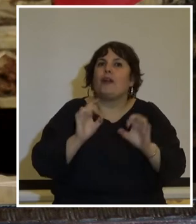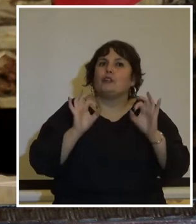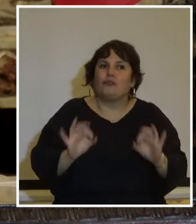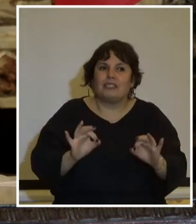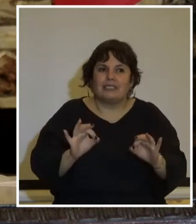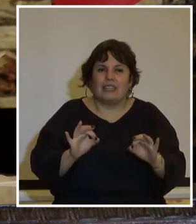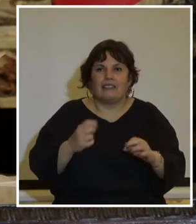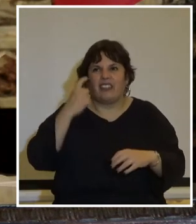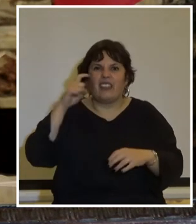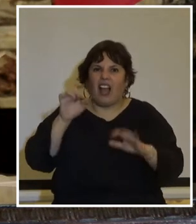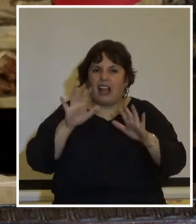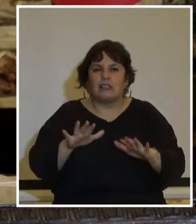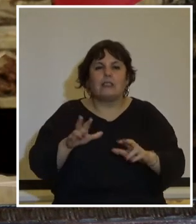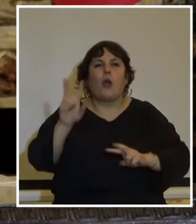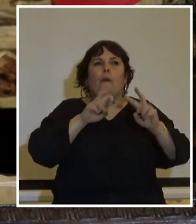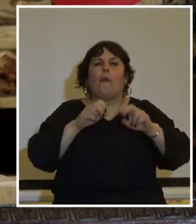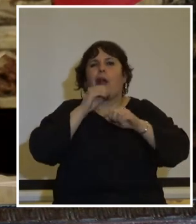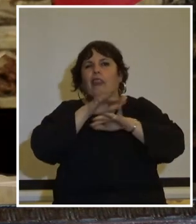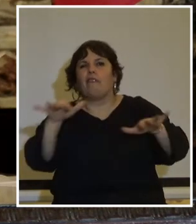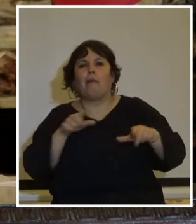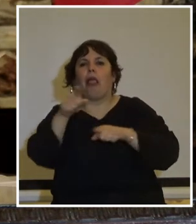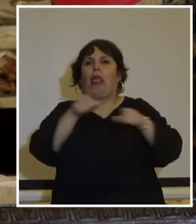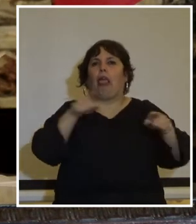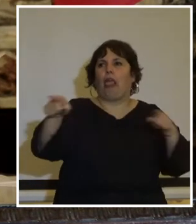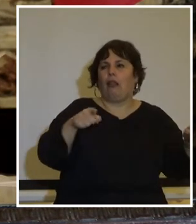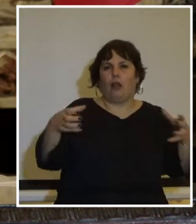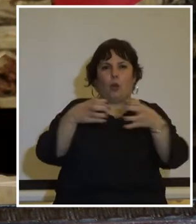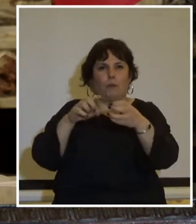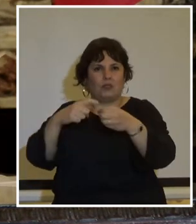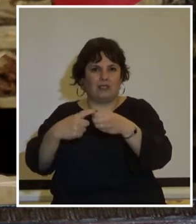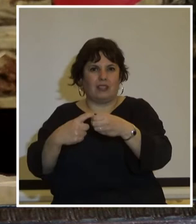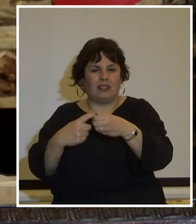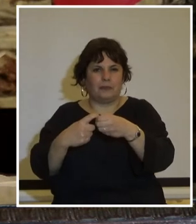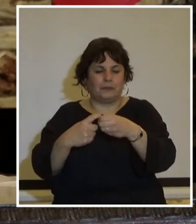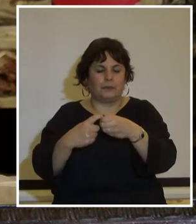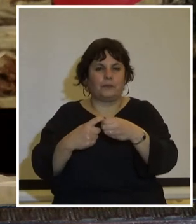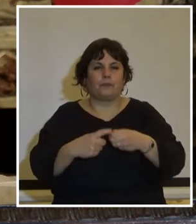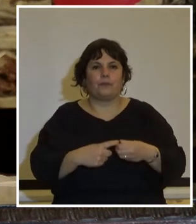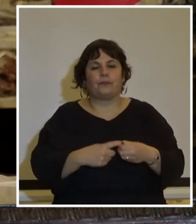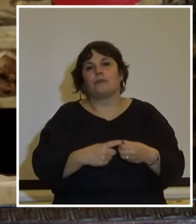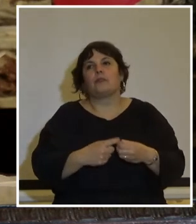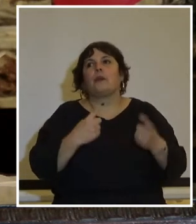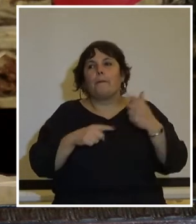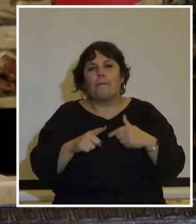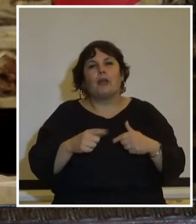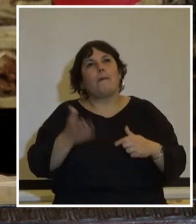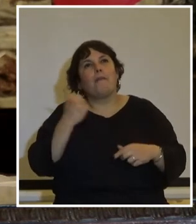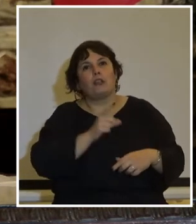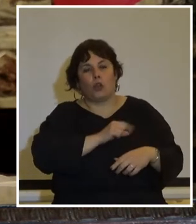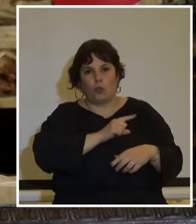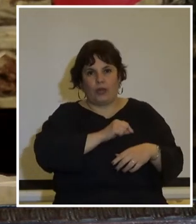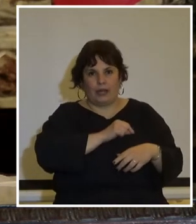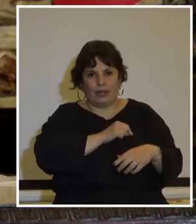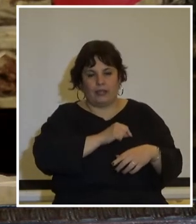argumentos ideológicos recurren a la difamación y hostigamiento del movimiento sindical y sus dirigentes pero más doloroso aún